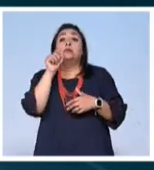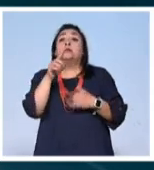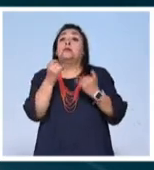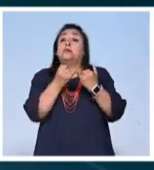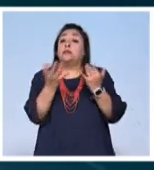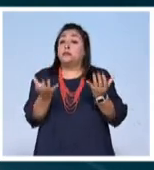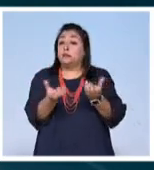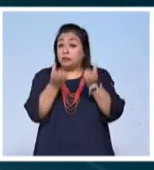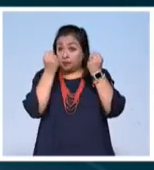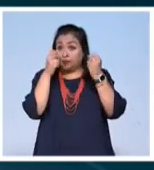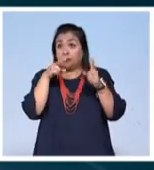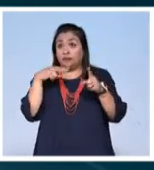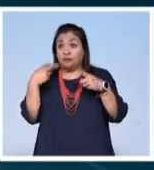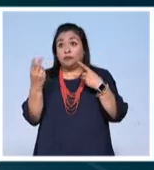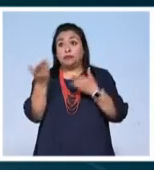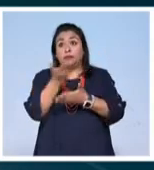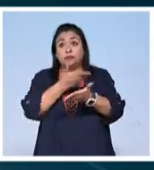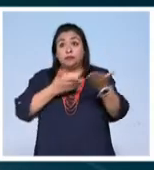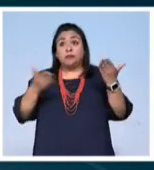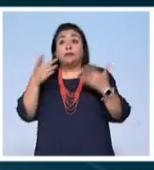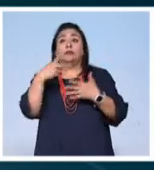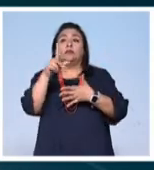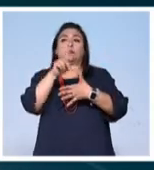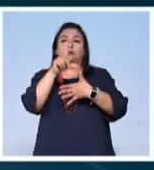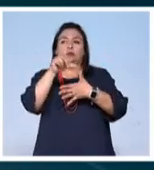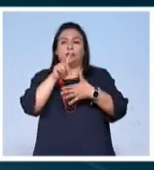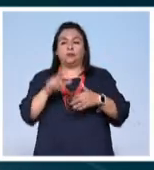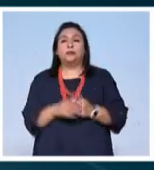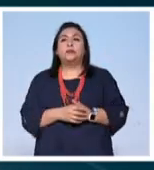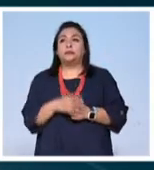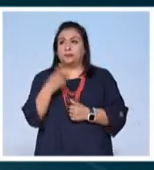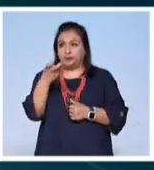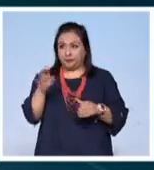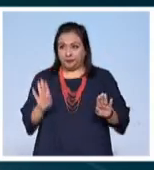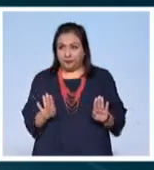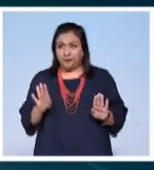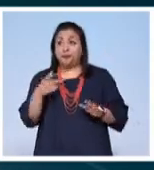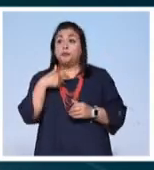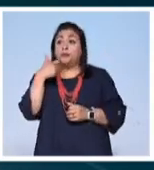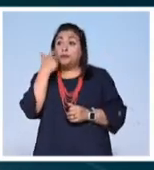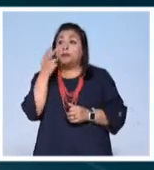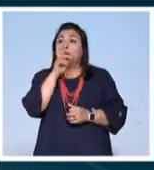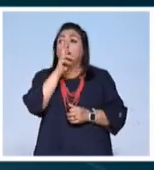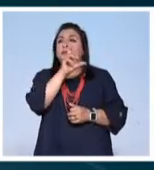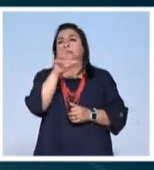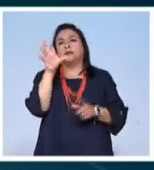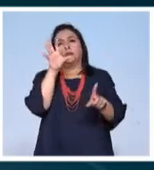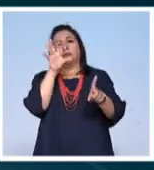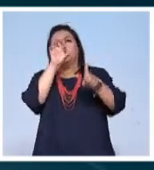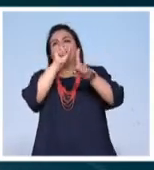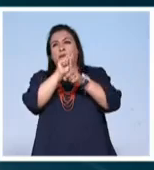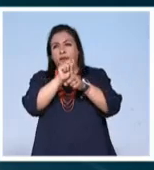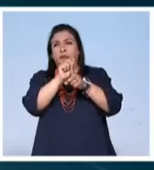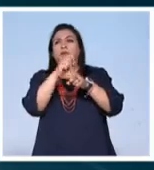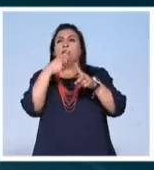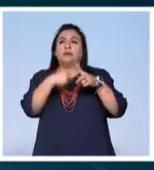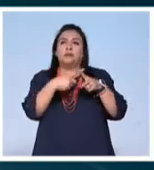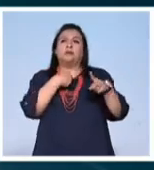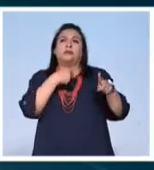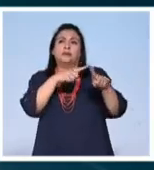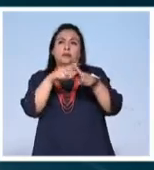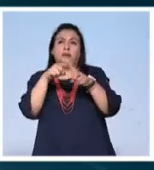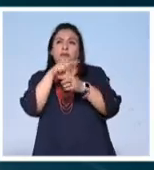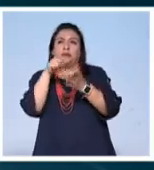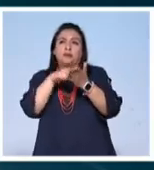como recuperar la visión compartida de Latinoamérica, elementos con los que se busca responder a los retos que plantean los distintos